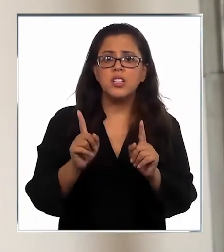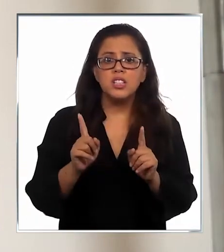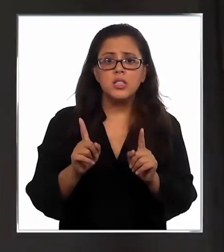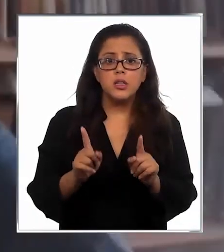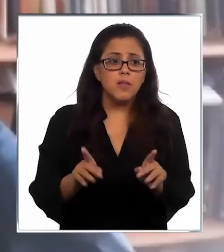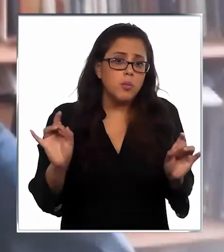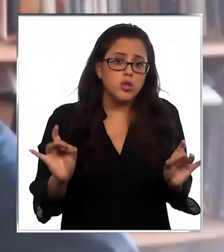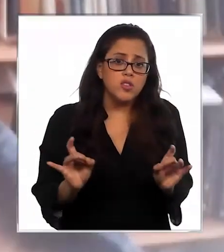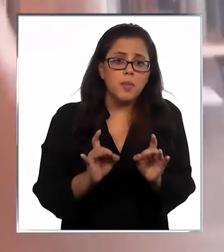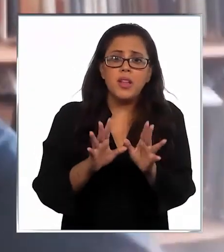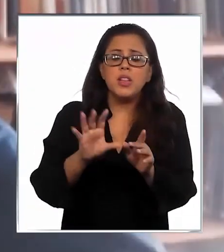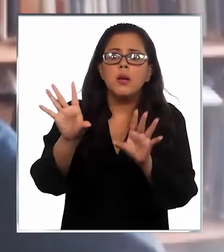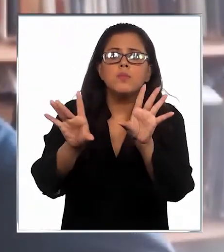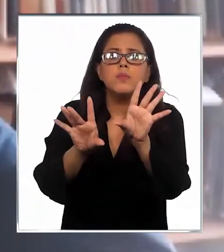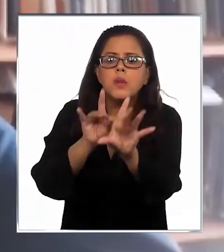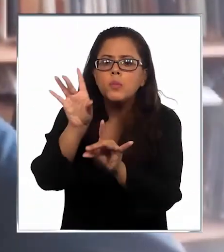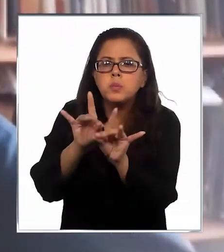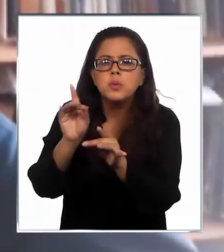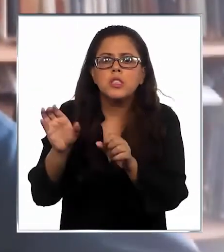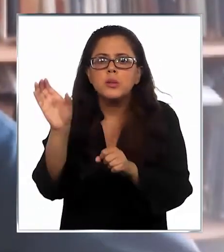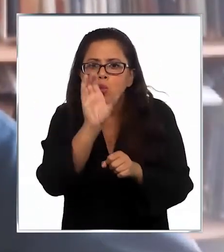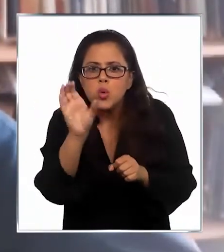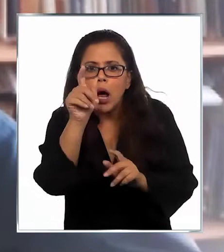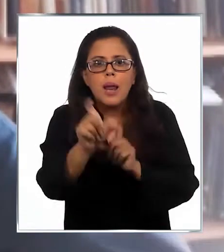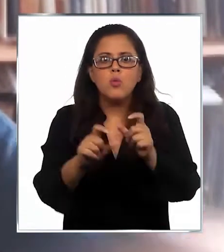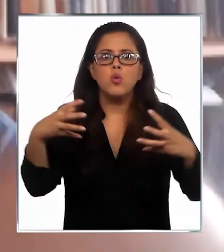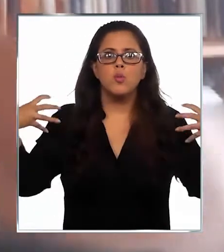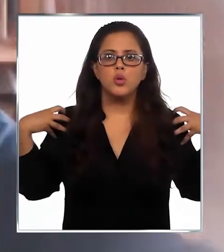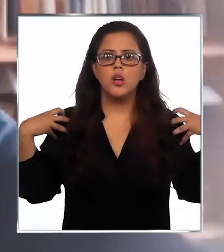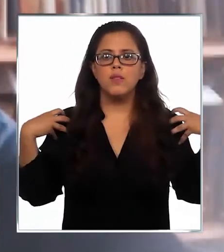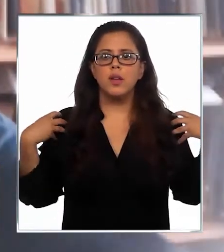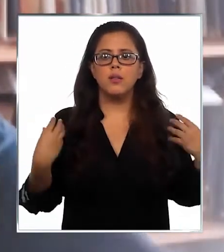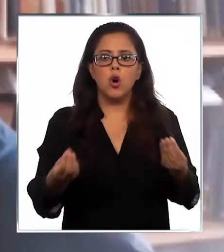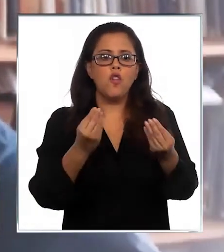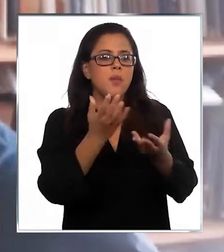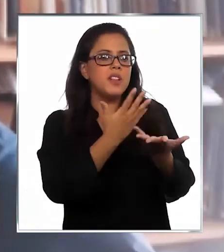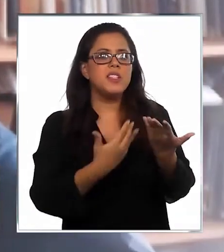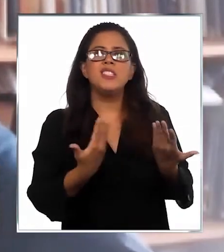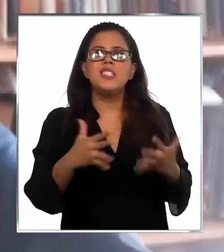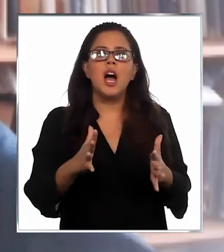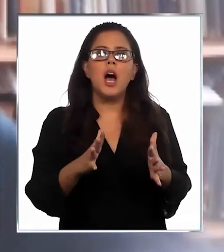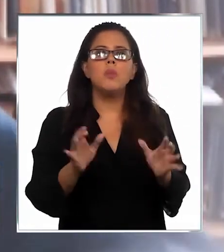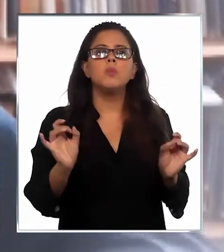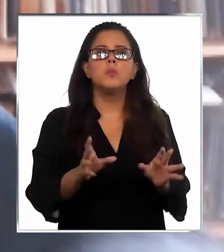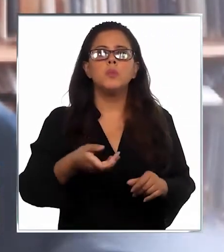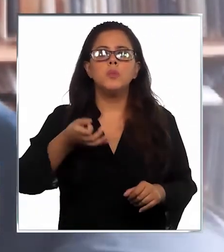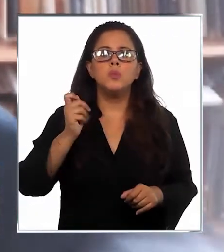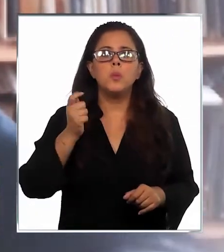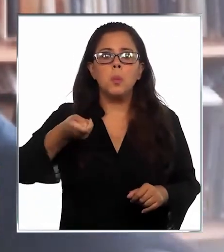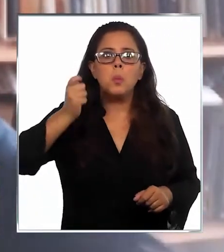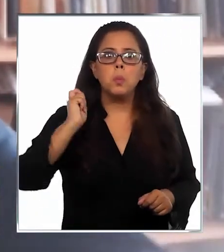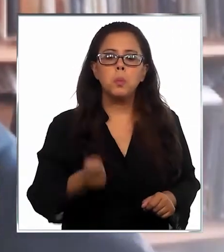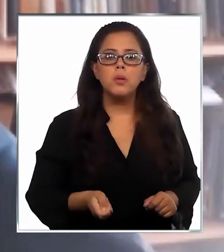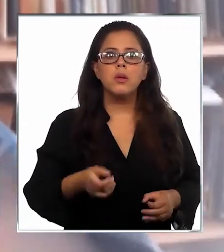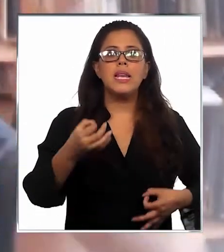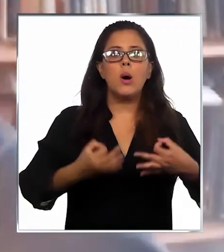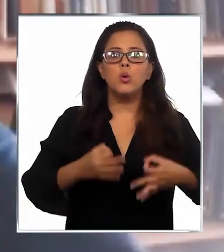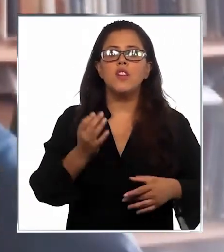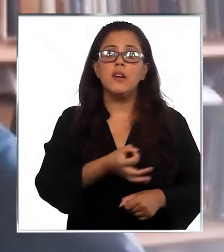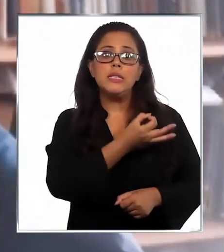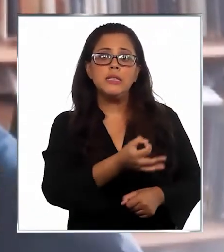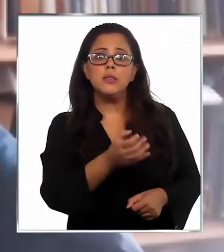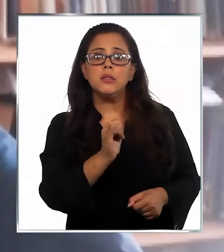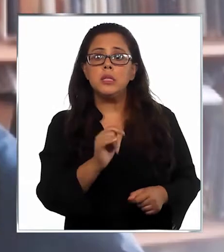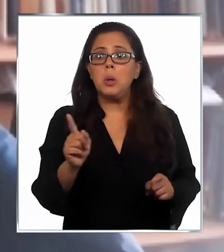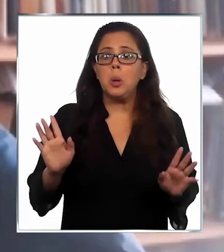responsable. El alcalde en otras oportunidades siempre se aventura en dar él los veredictos de decir la justicia va a decir sí o no. Yo no